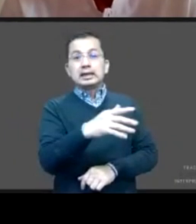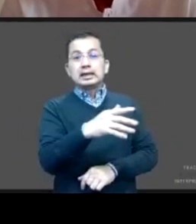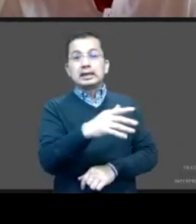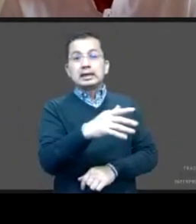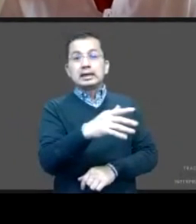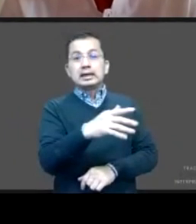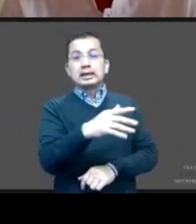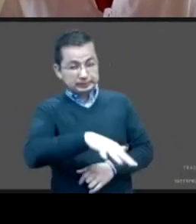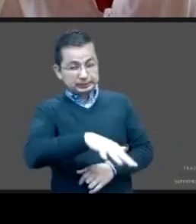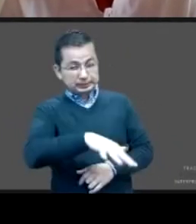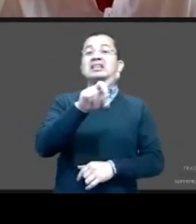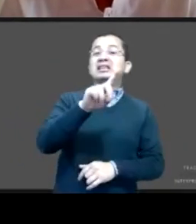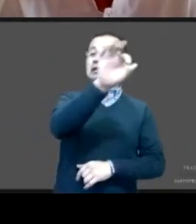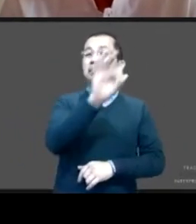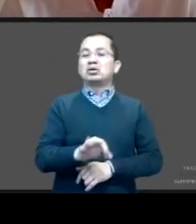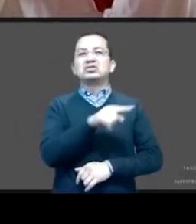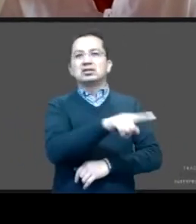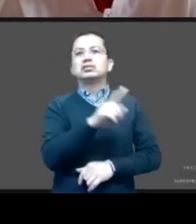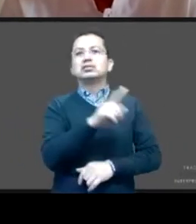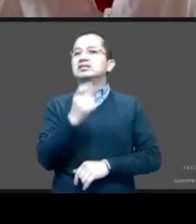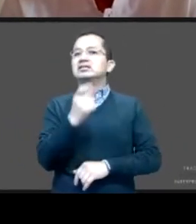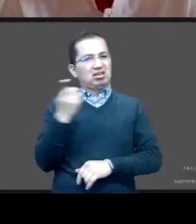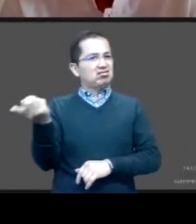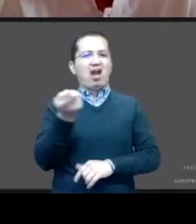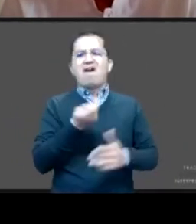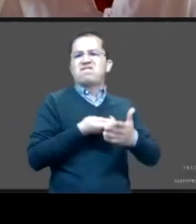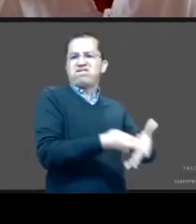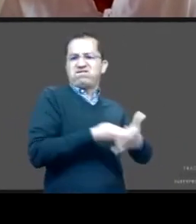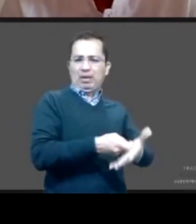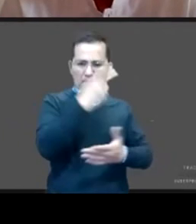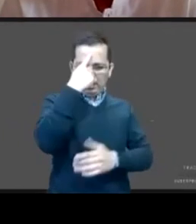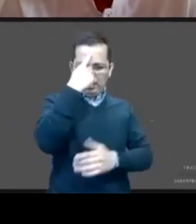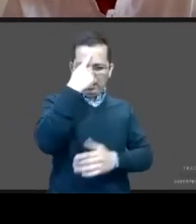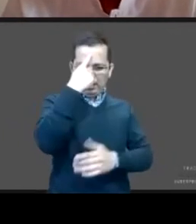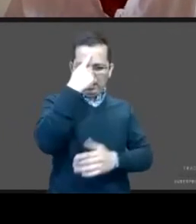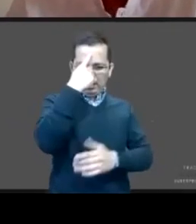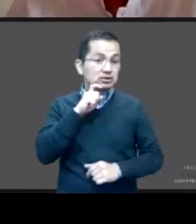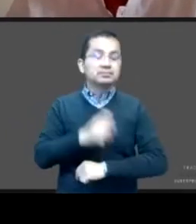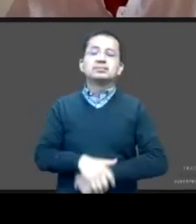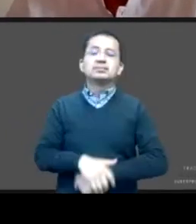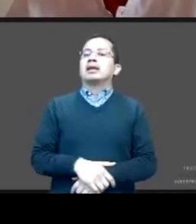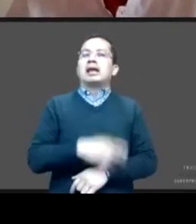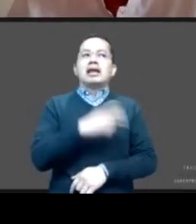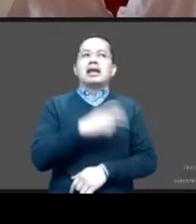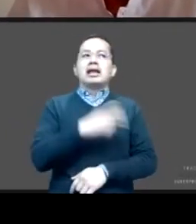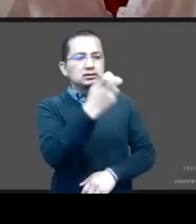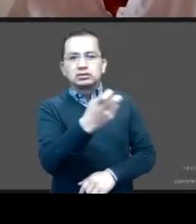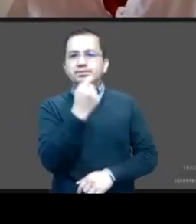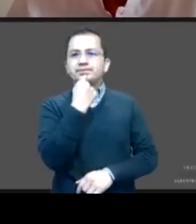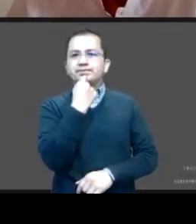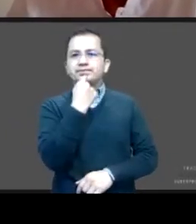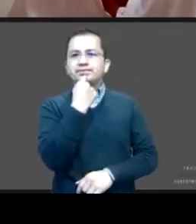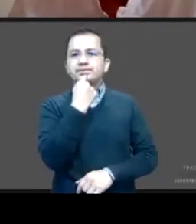fue bajo algún tipo de coerción. Y esta expresión de vulnerabilidad es más evidente a menor